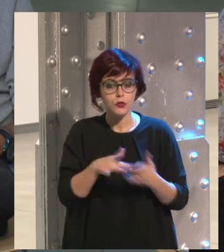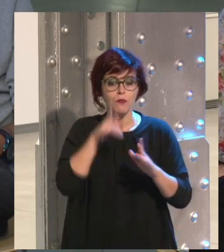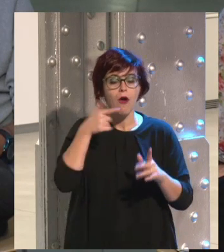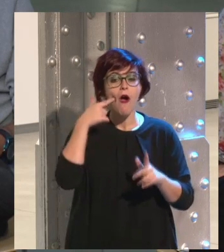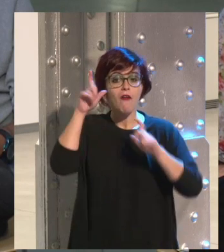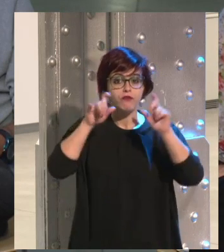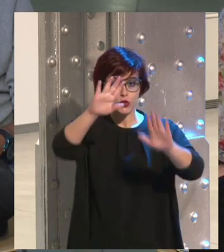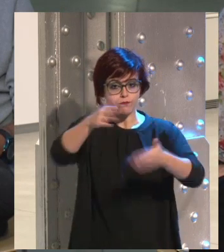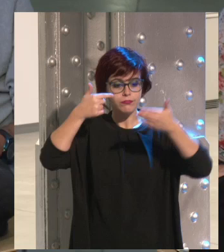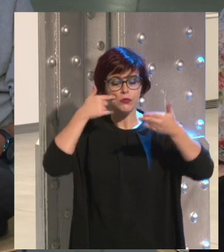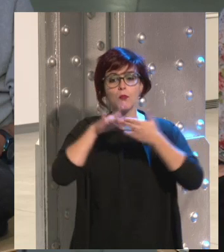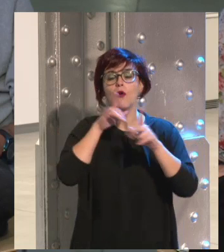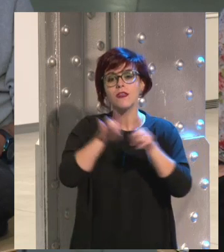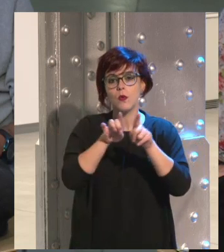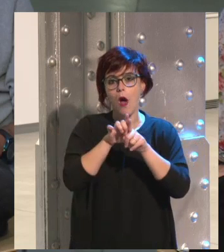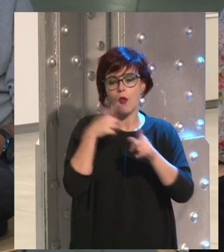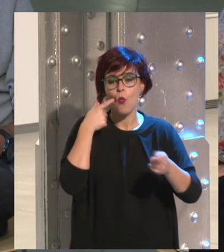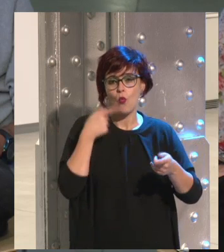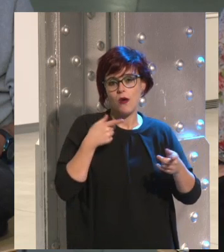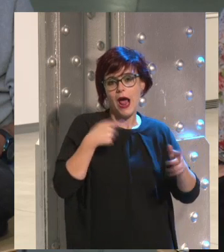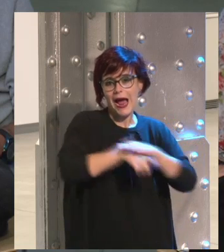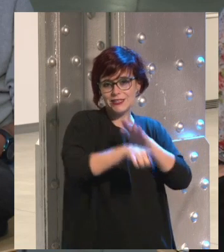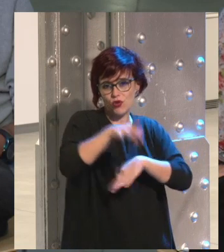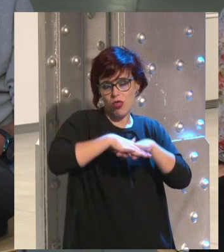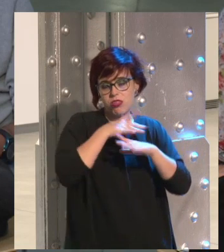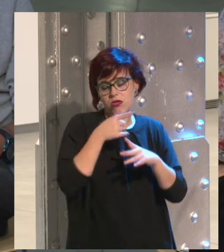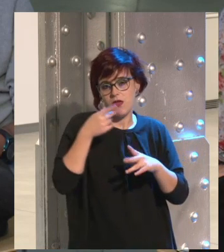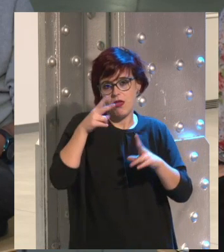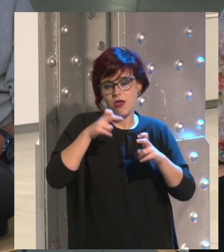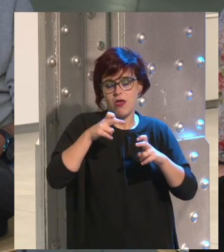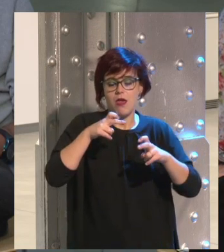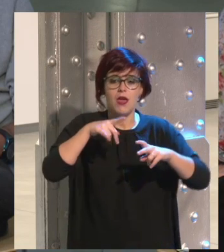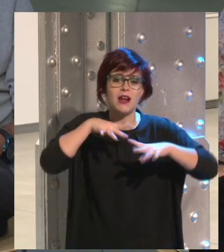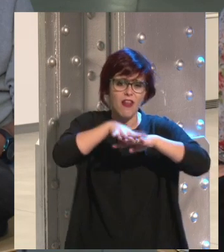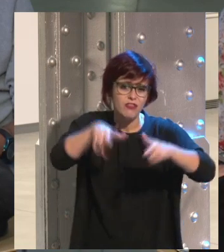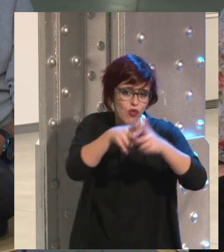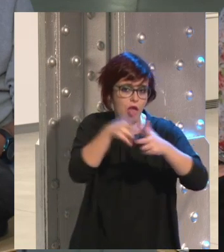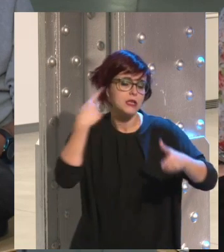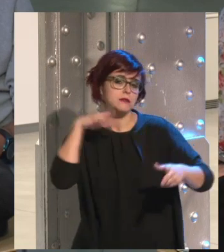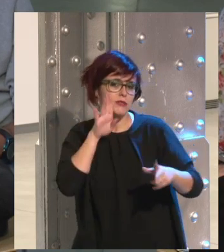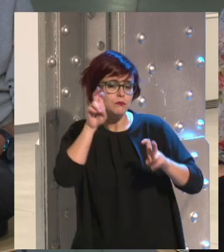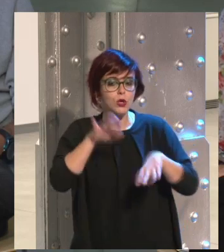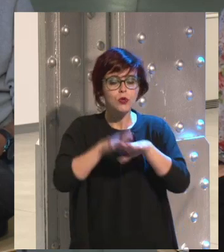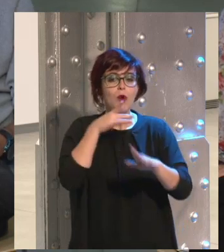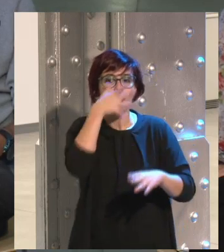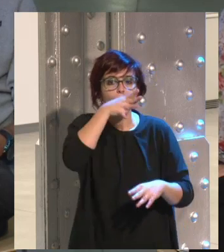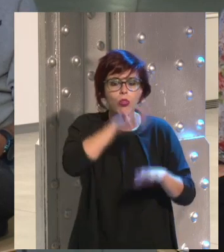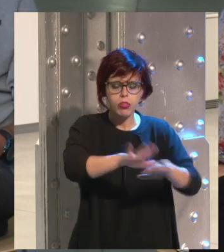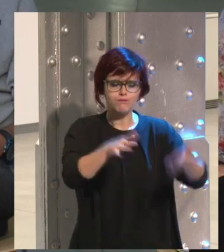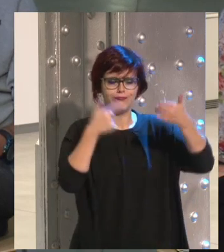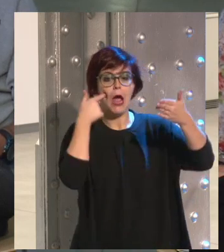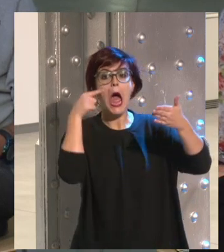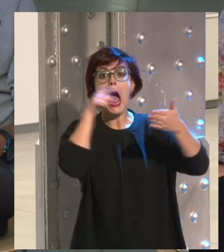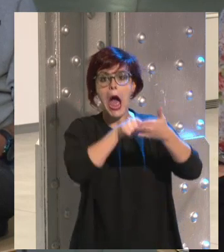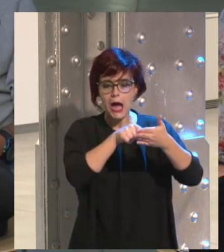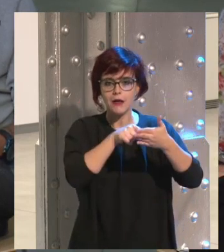recibe un community manager una denuncia, recibe 100 denuncias en muy poco tiempo, que esa foto ya la